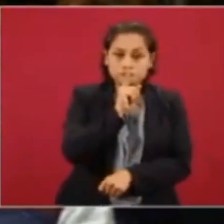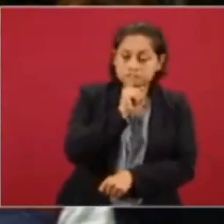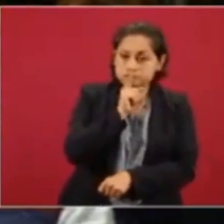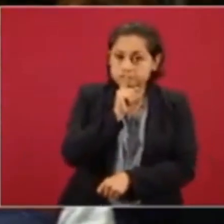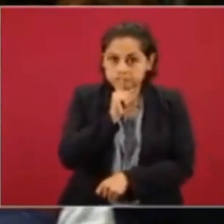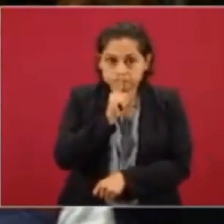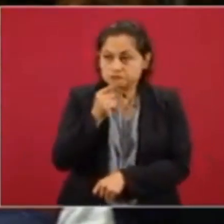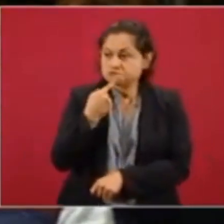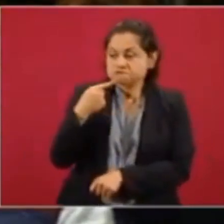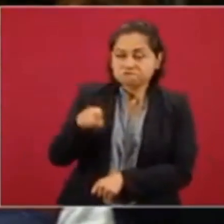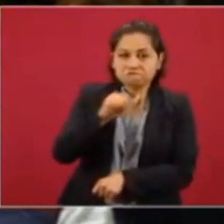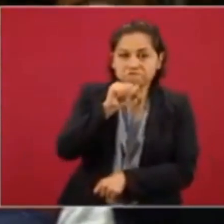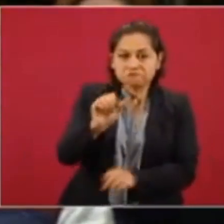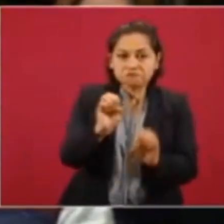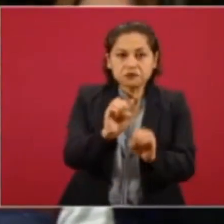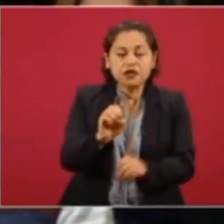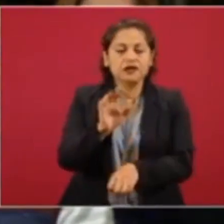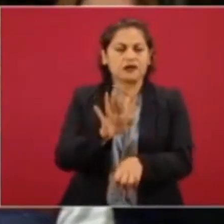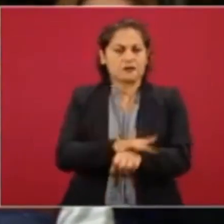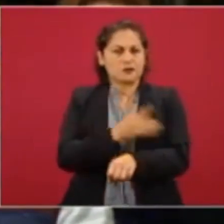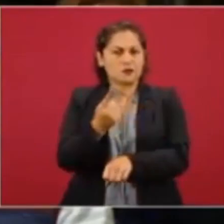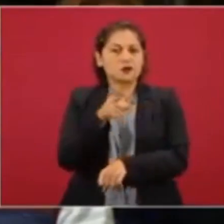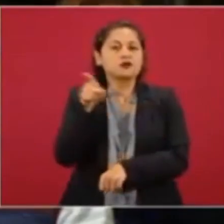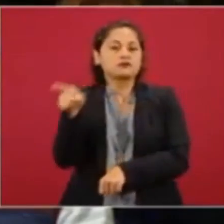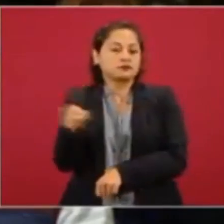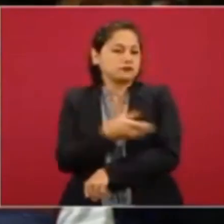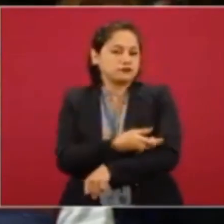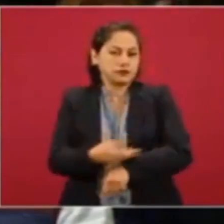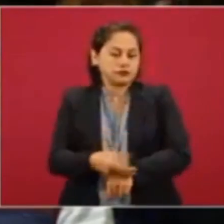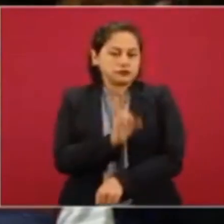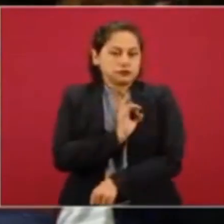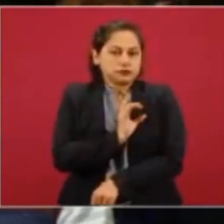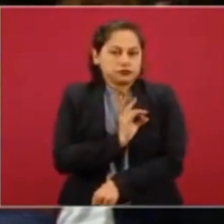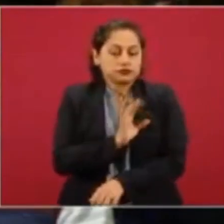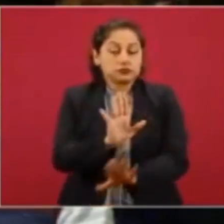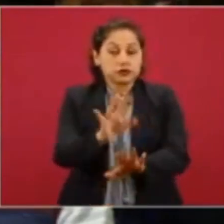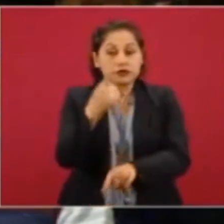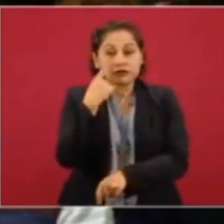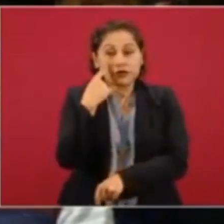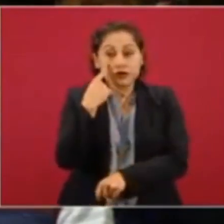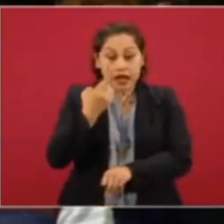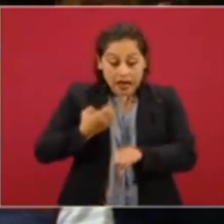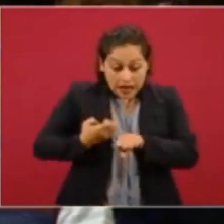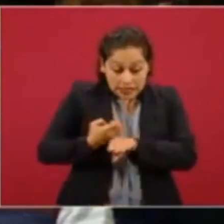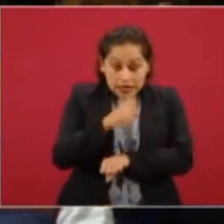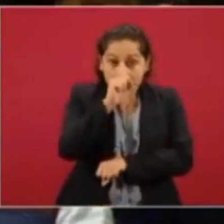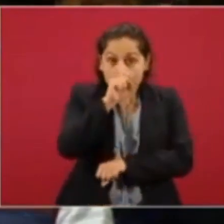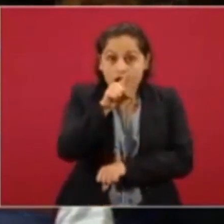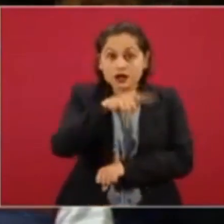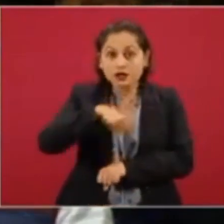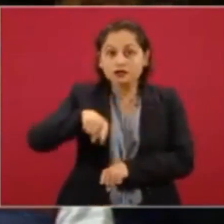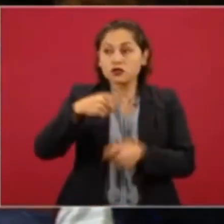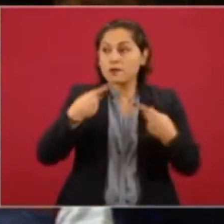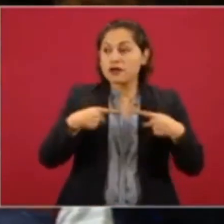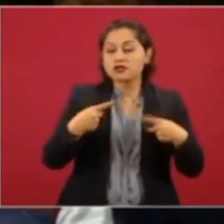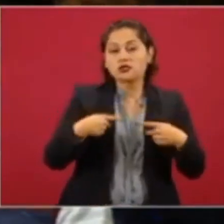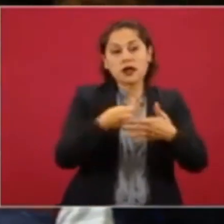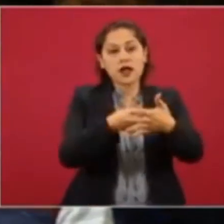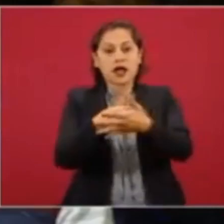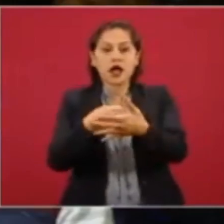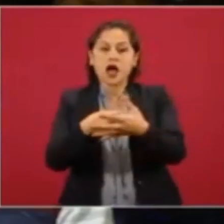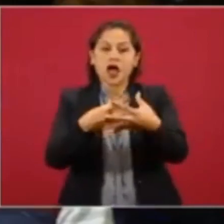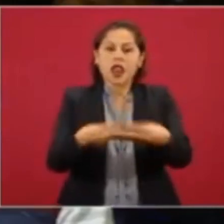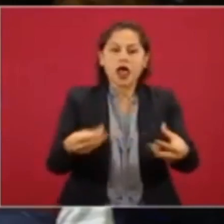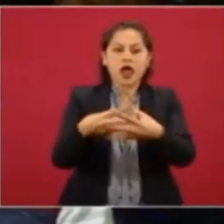eso porque están amenazados. En Jalisco nos están desapareciendo, señor presidente. También está el caso emblemático del activista